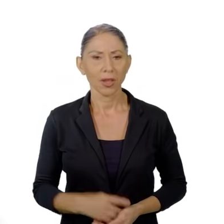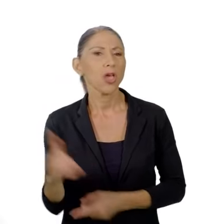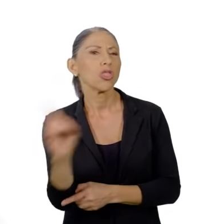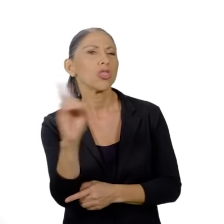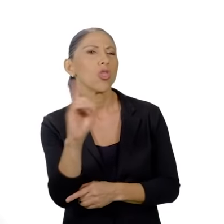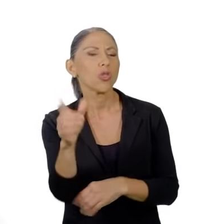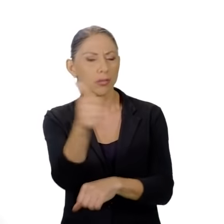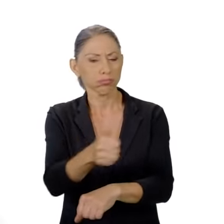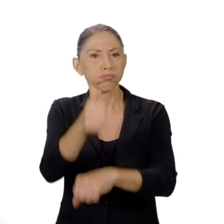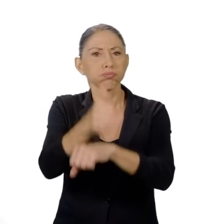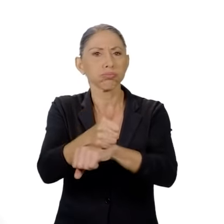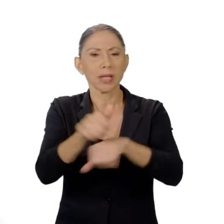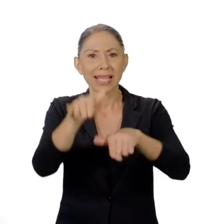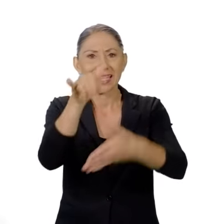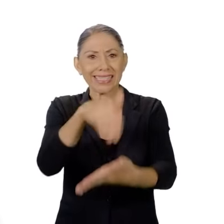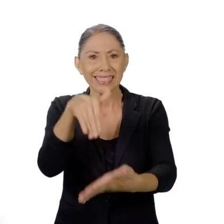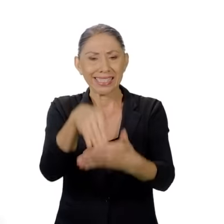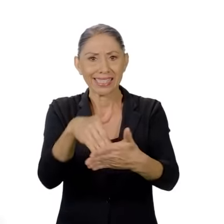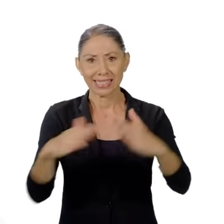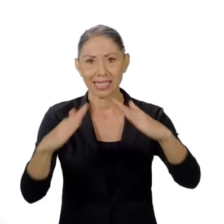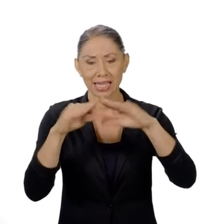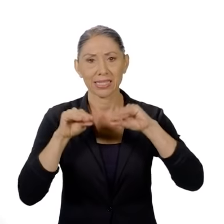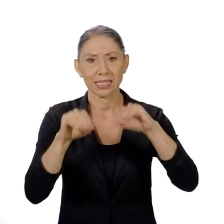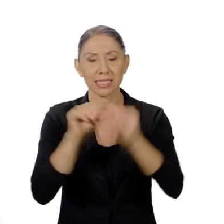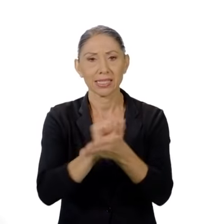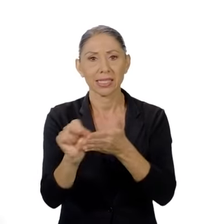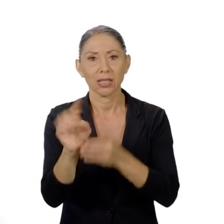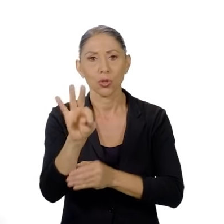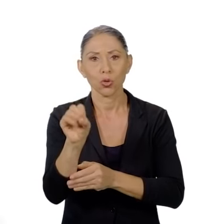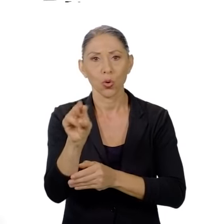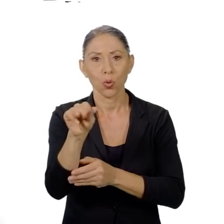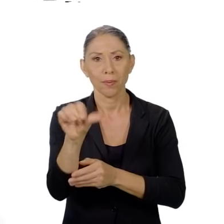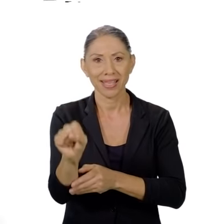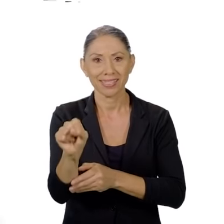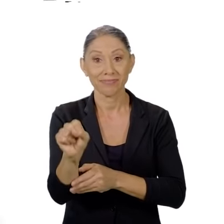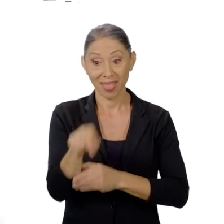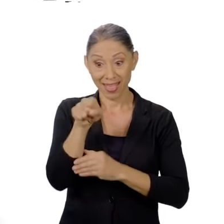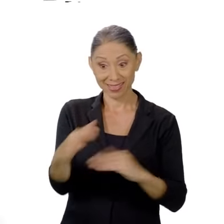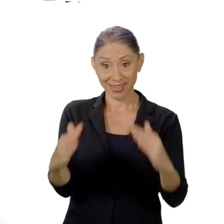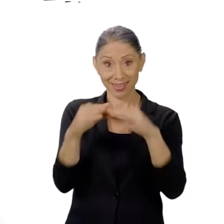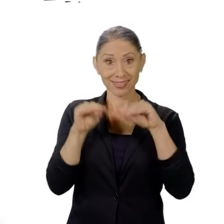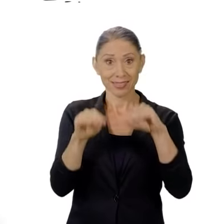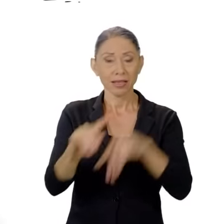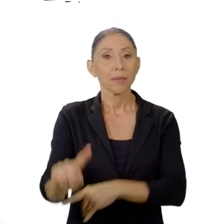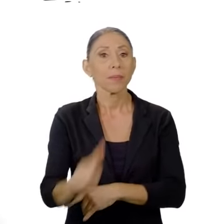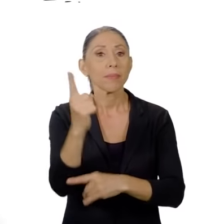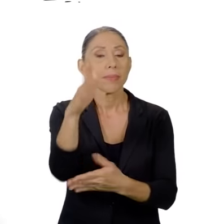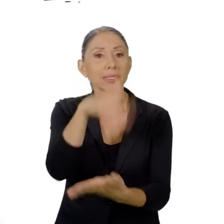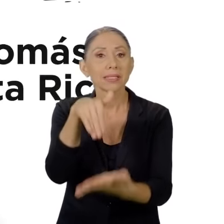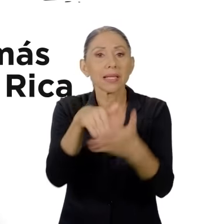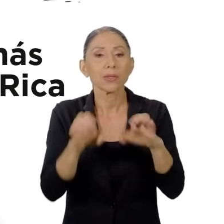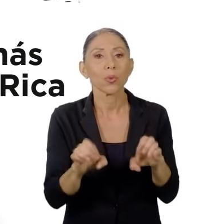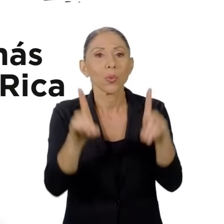¿Dónde se ubicó la sede de la Casa de Enseñanza de Santo Tomás? La Casa de Enseñanza de Santo Tomás fue el primer